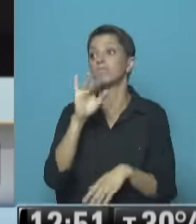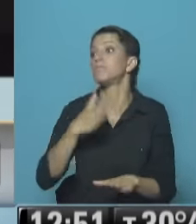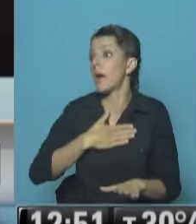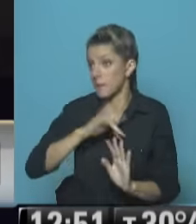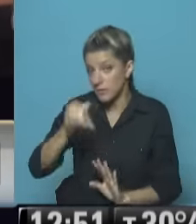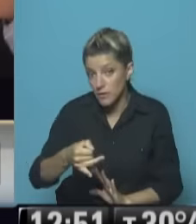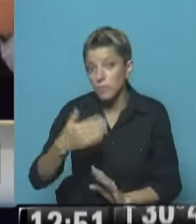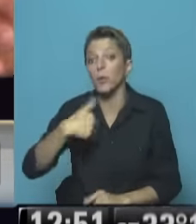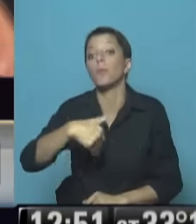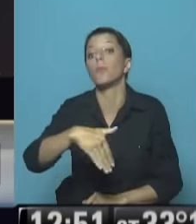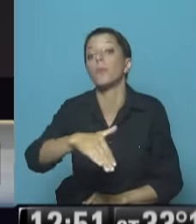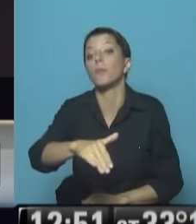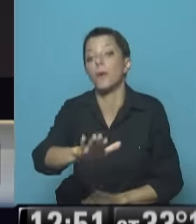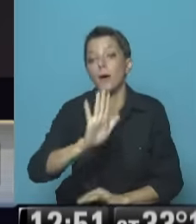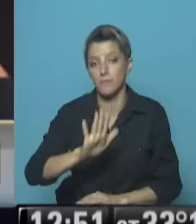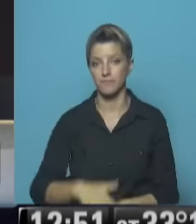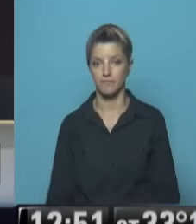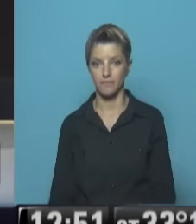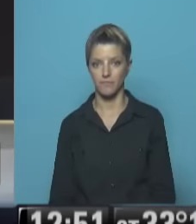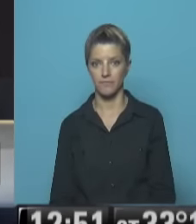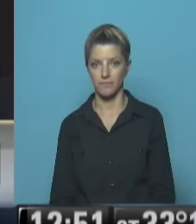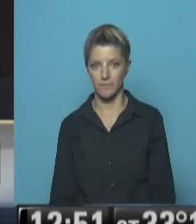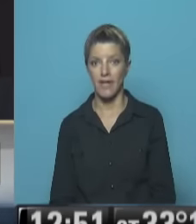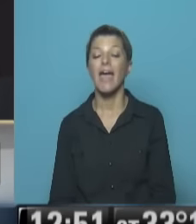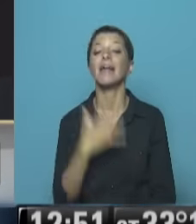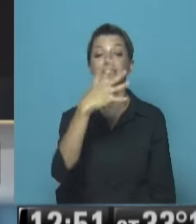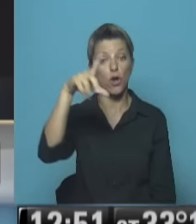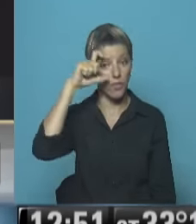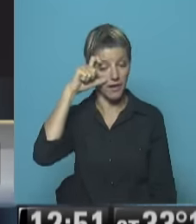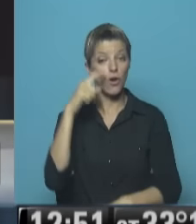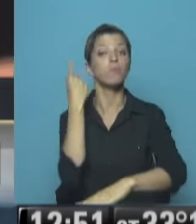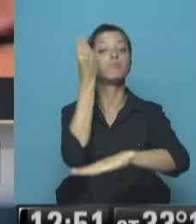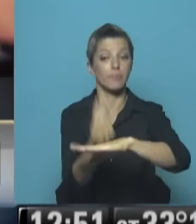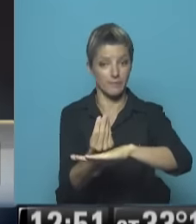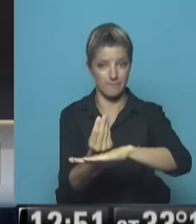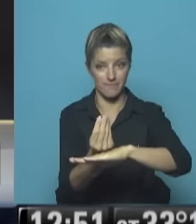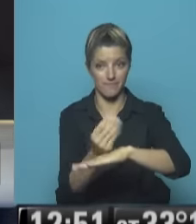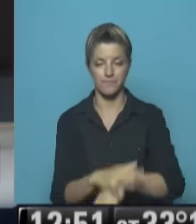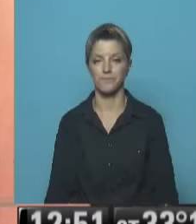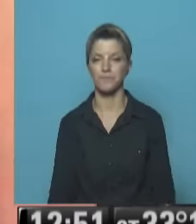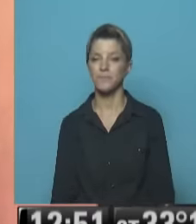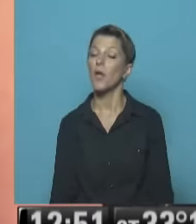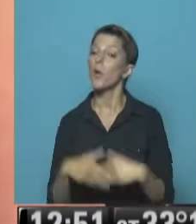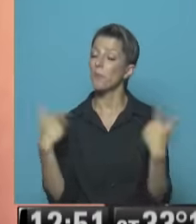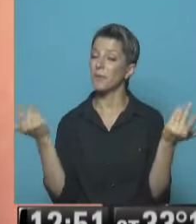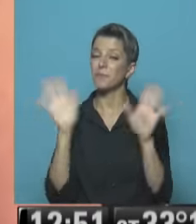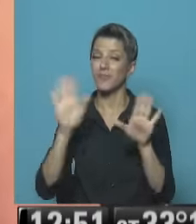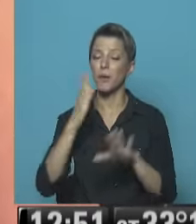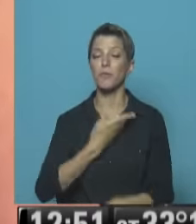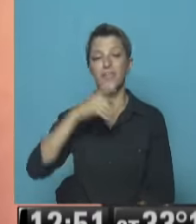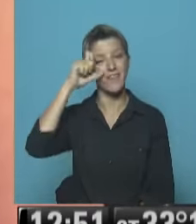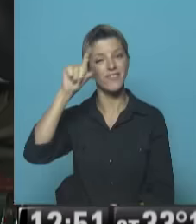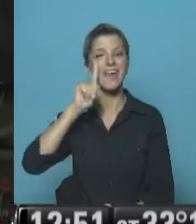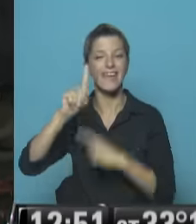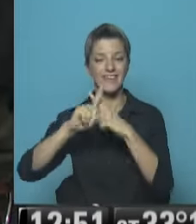lo vamos a ir viendo Sí Pero es Asumen el 5 de enero Vamos a ver Pues el 5 de enero Exactamente Bueno vamos a saludar A Félix Taylor ¿Qué tal